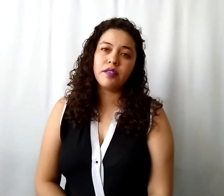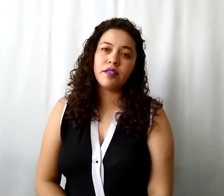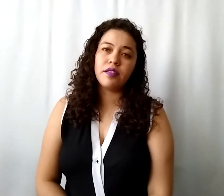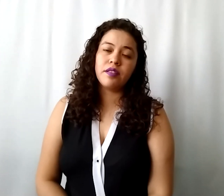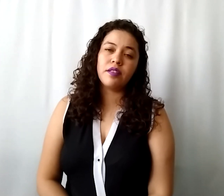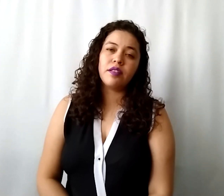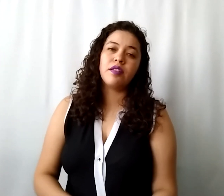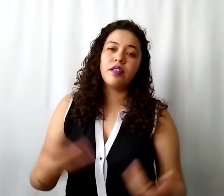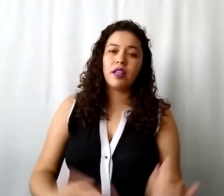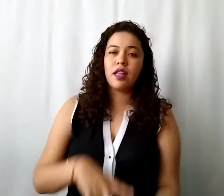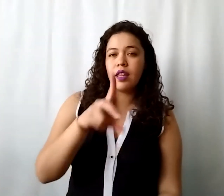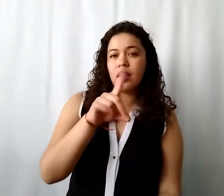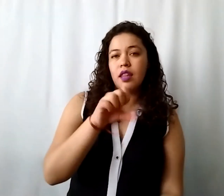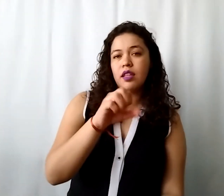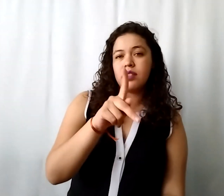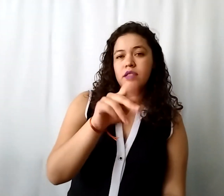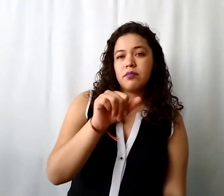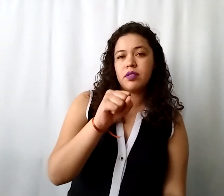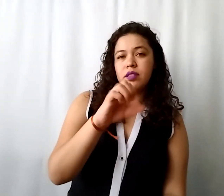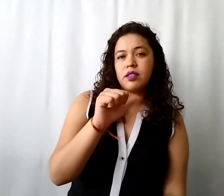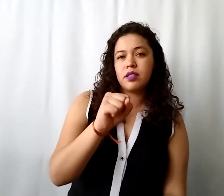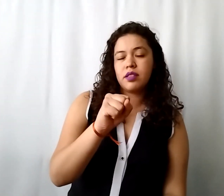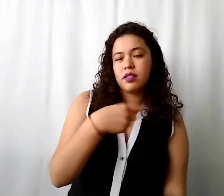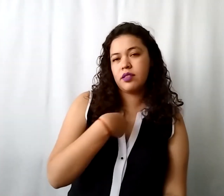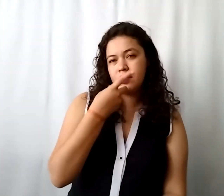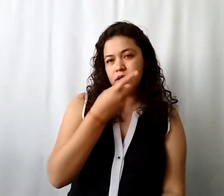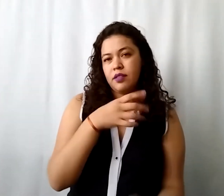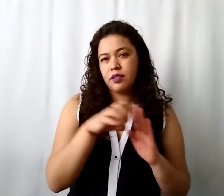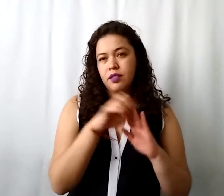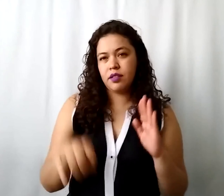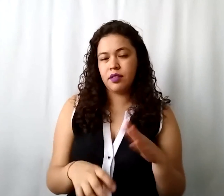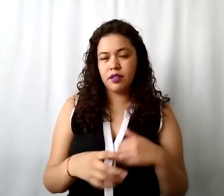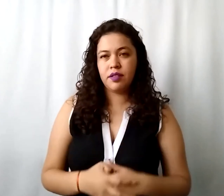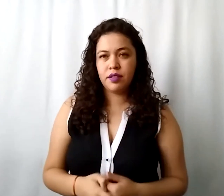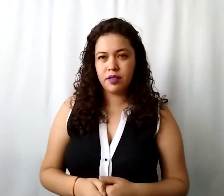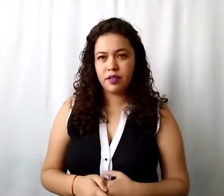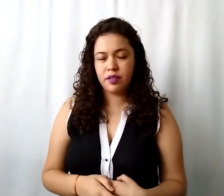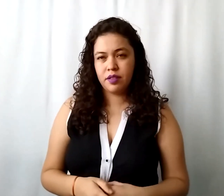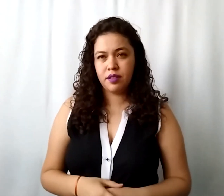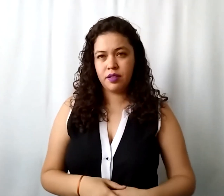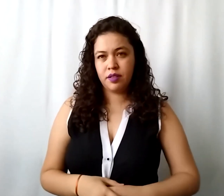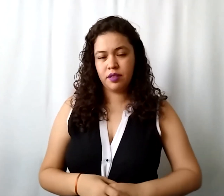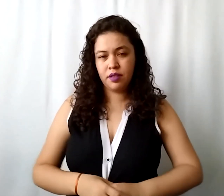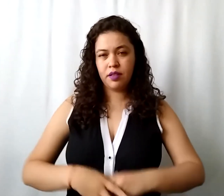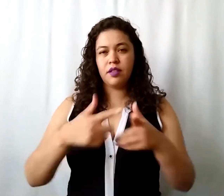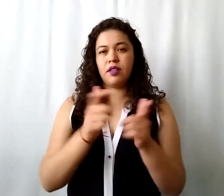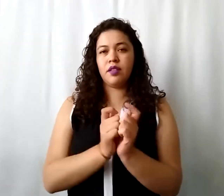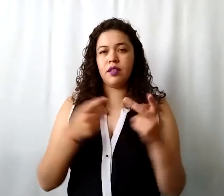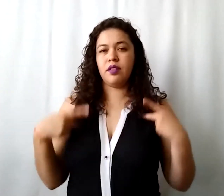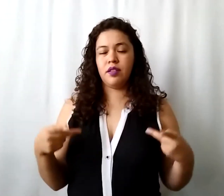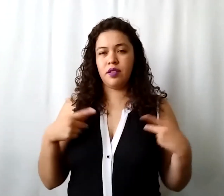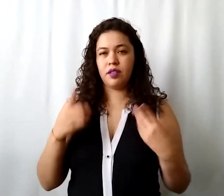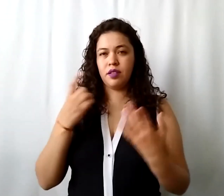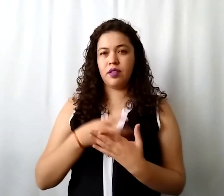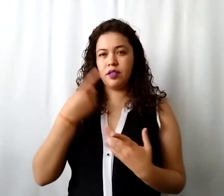despensas ok lo que les comentaba en el ejemplo probablemente sean un grupo de personas a las que solo les